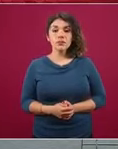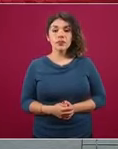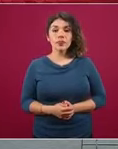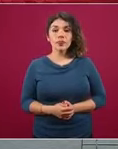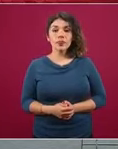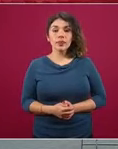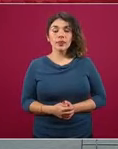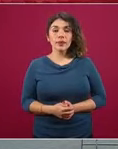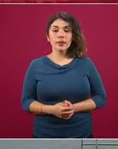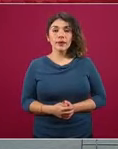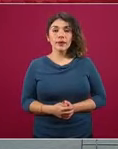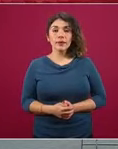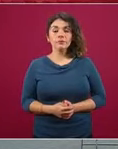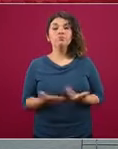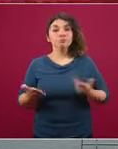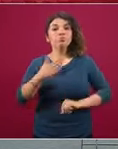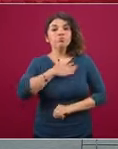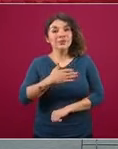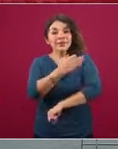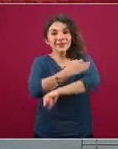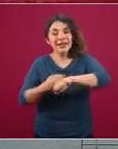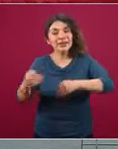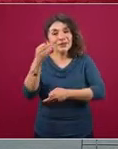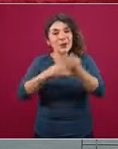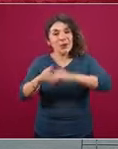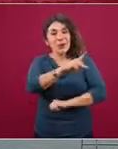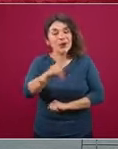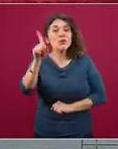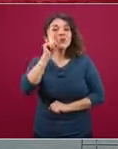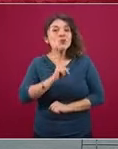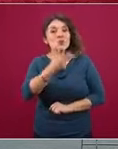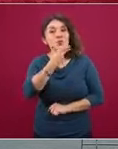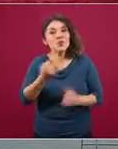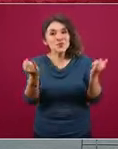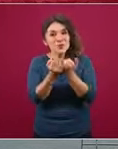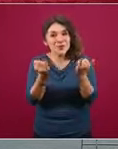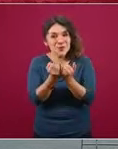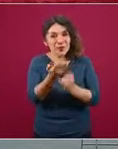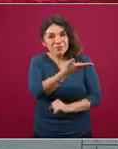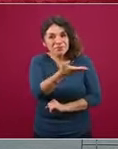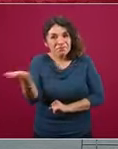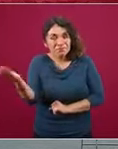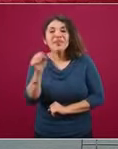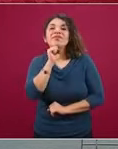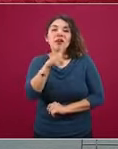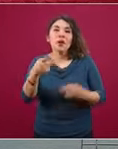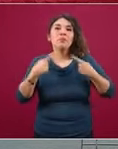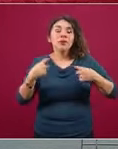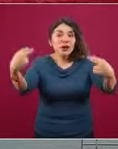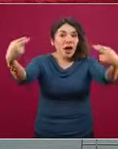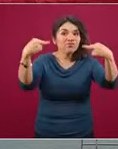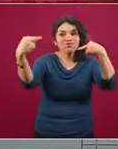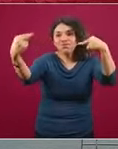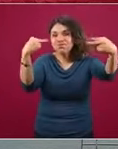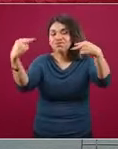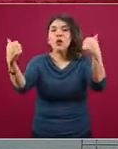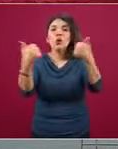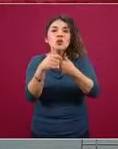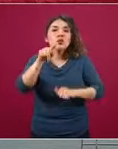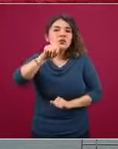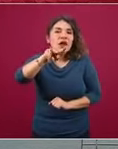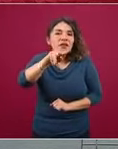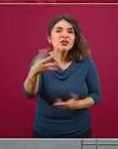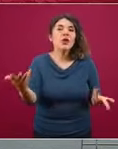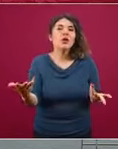Bueno, buenas tardes a todas y todos ustedes y a todos los que nos pueden ver por la